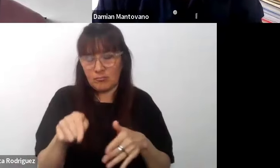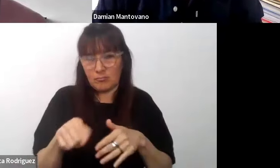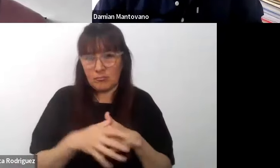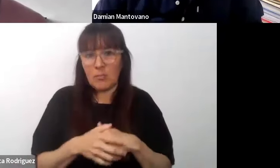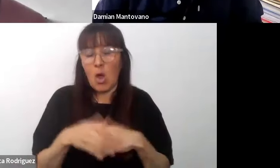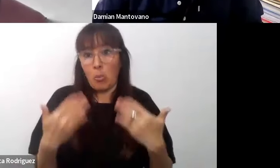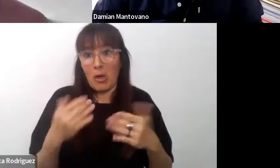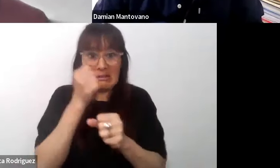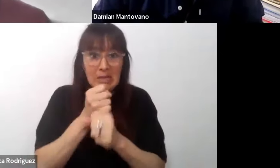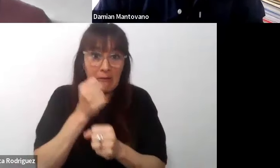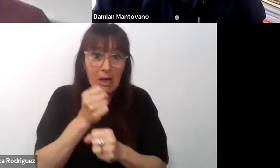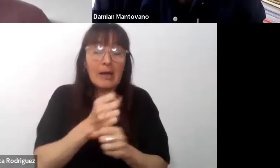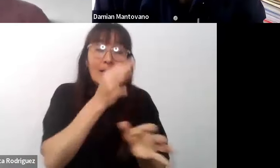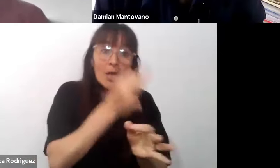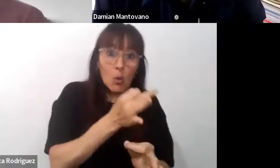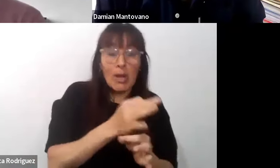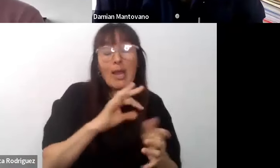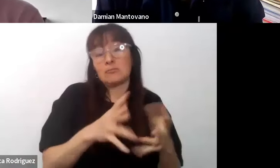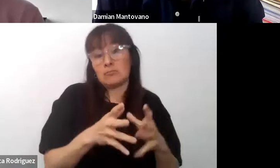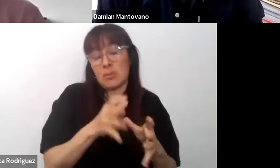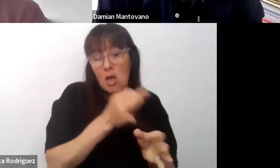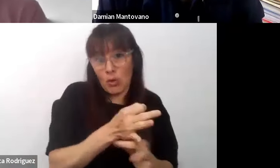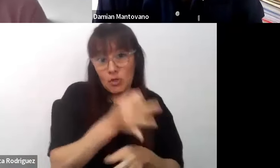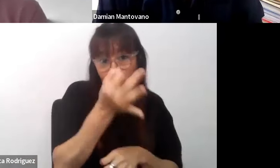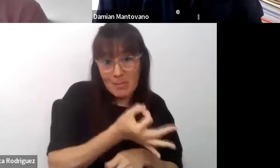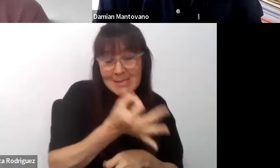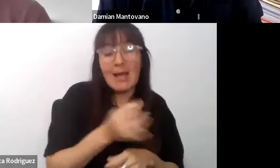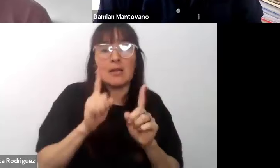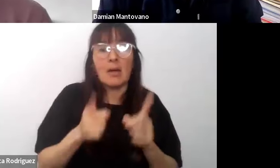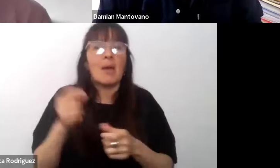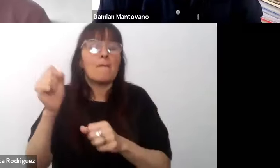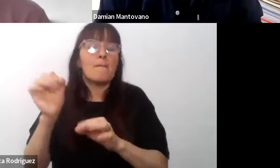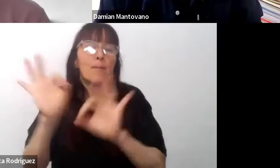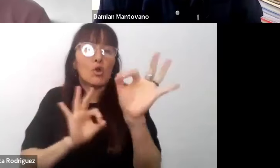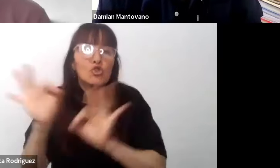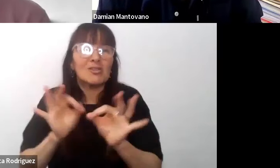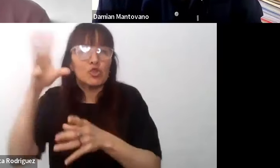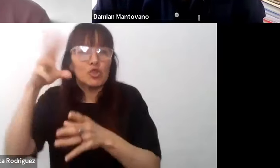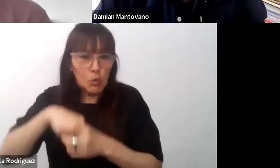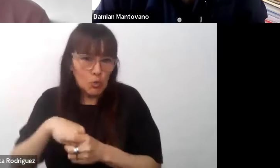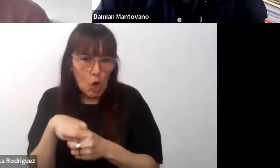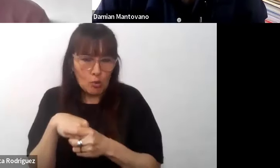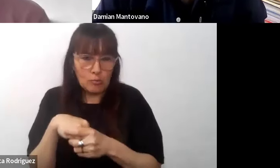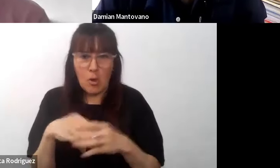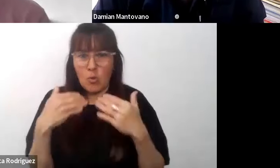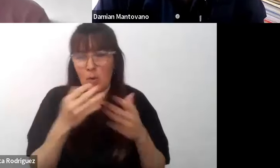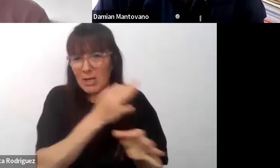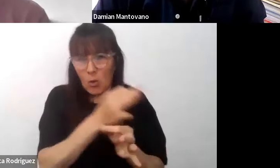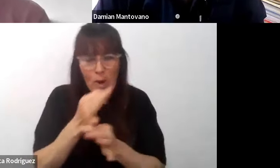trabajar tanto en escuelas de la modalidad como en proyectos de inclusión en cualquiera de los niveles educativos